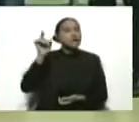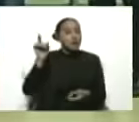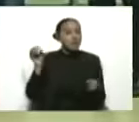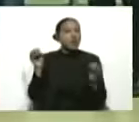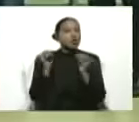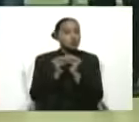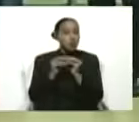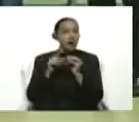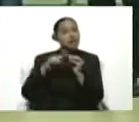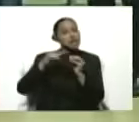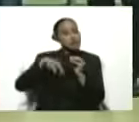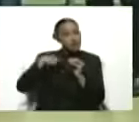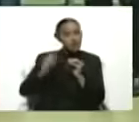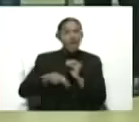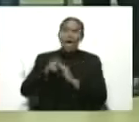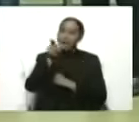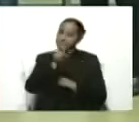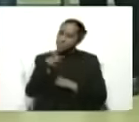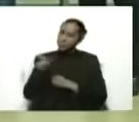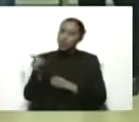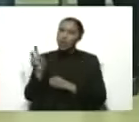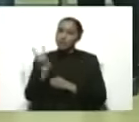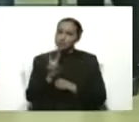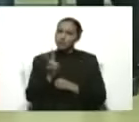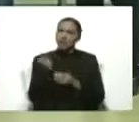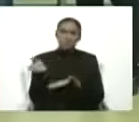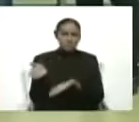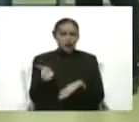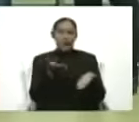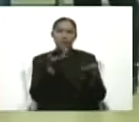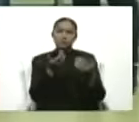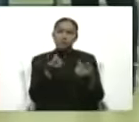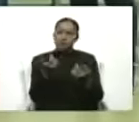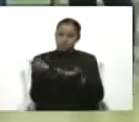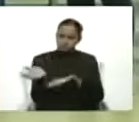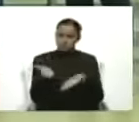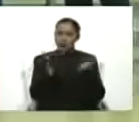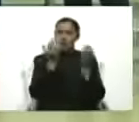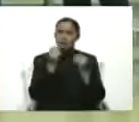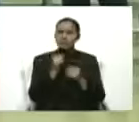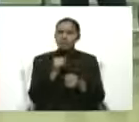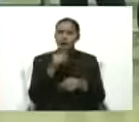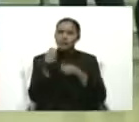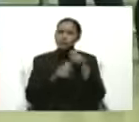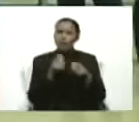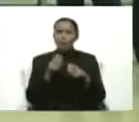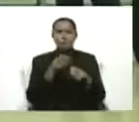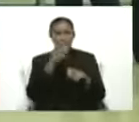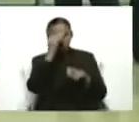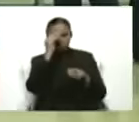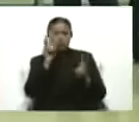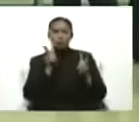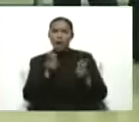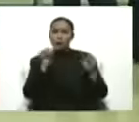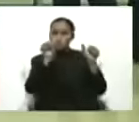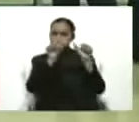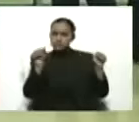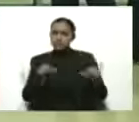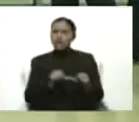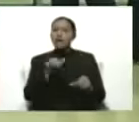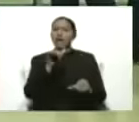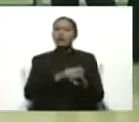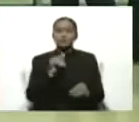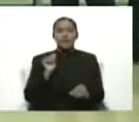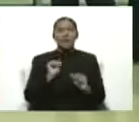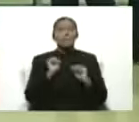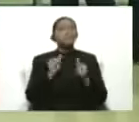y, pues, los nuevos votantes vayan y se familiaricen con ellos, con este sistema, a partir de las